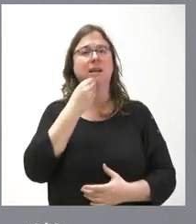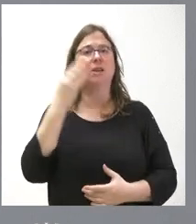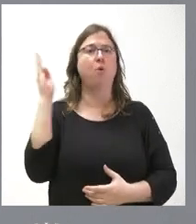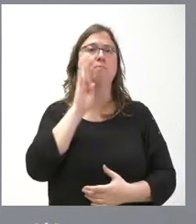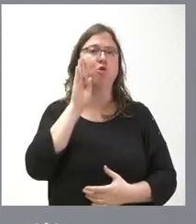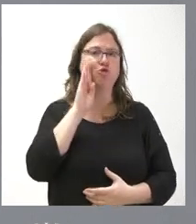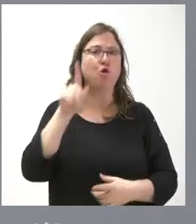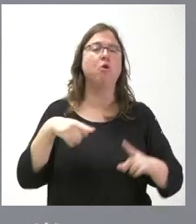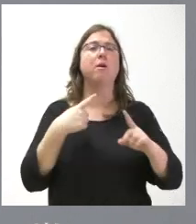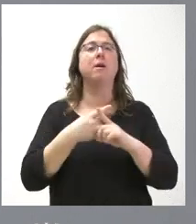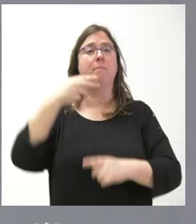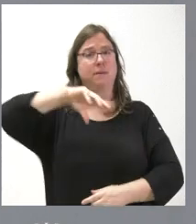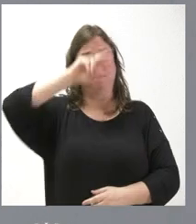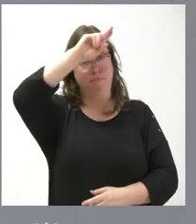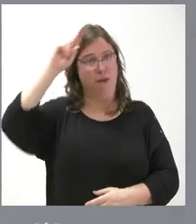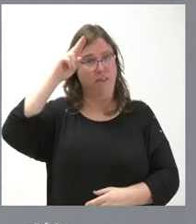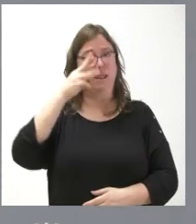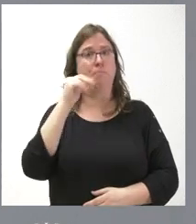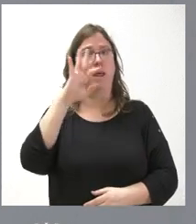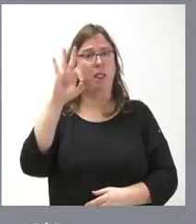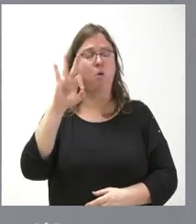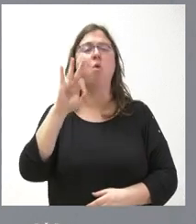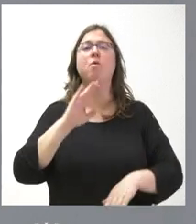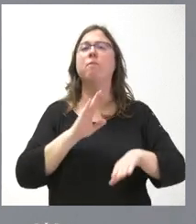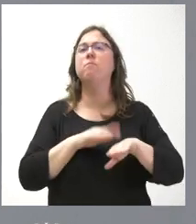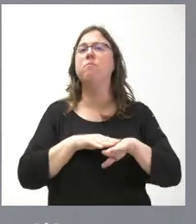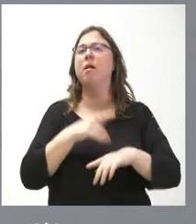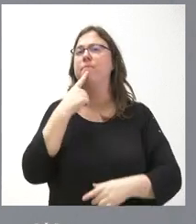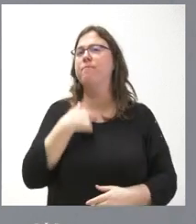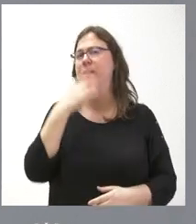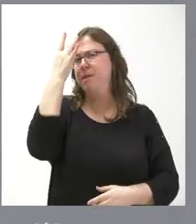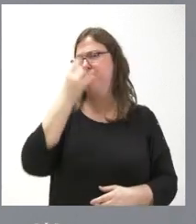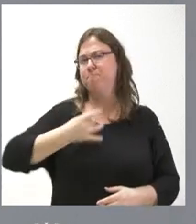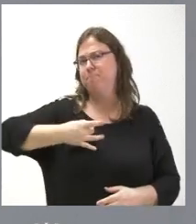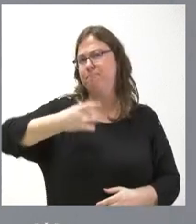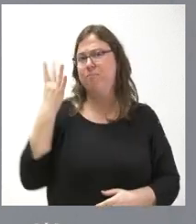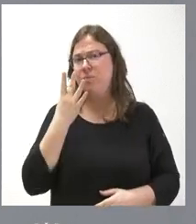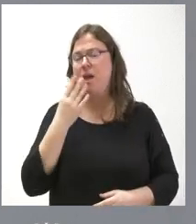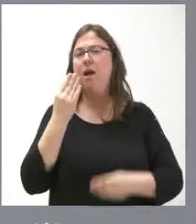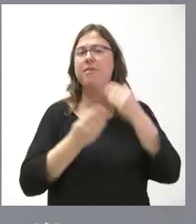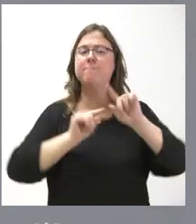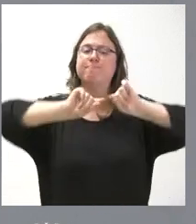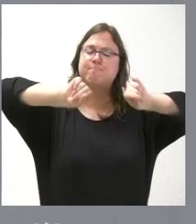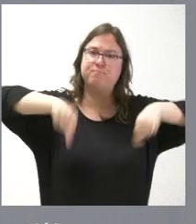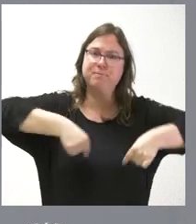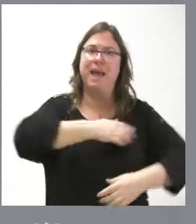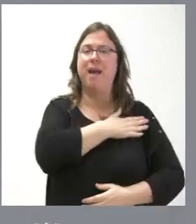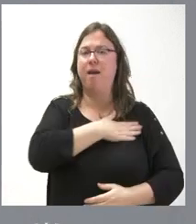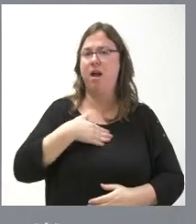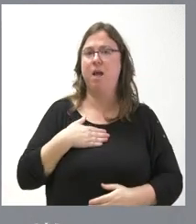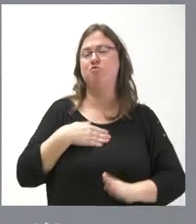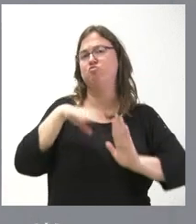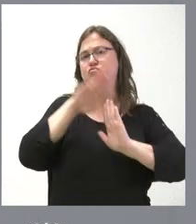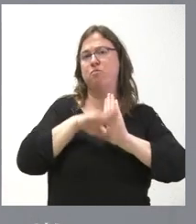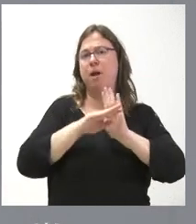Museo Nacional del Prado, comunicando la idea que tenemos de intentar firmar un convenio de cara a programar